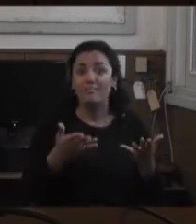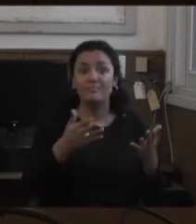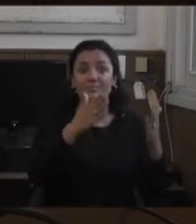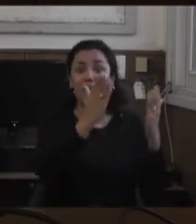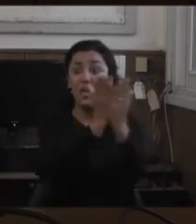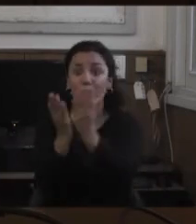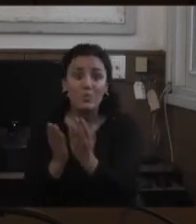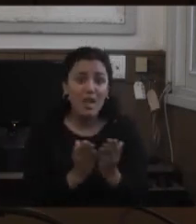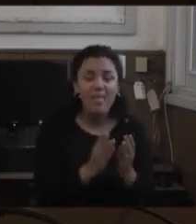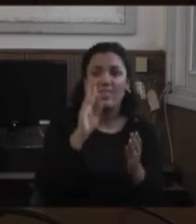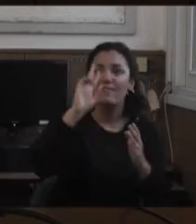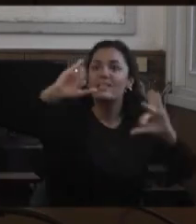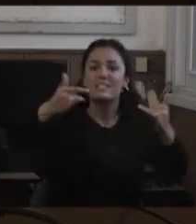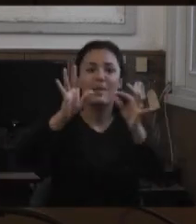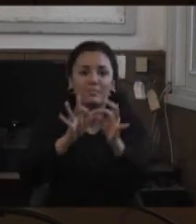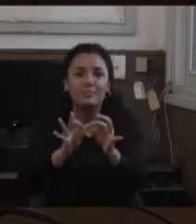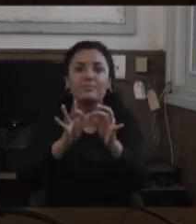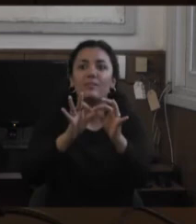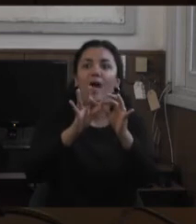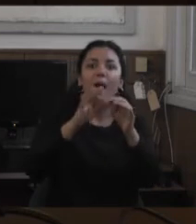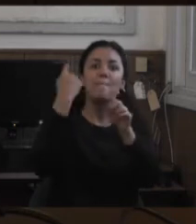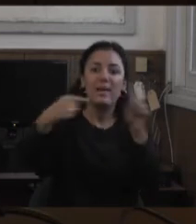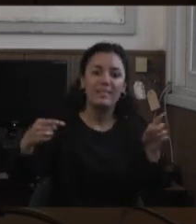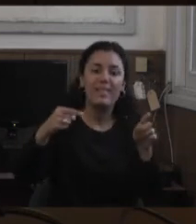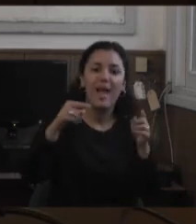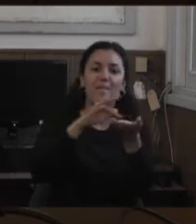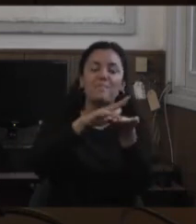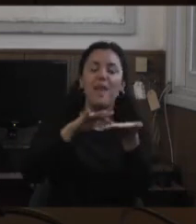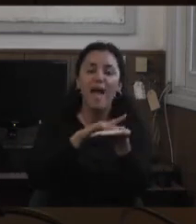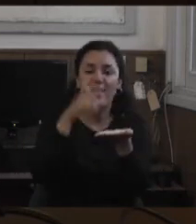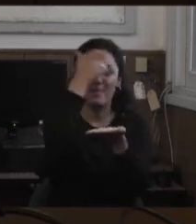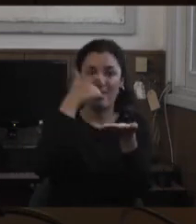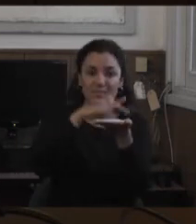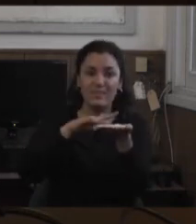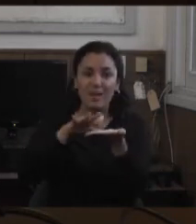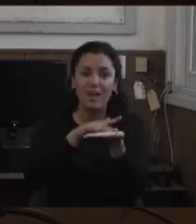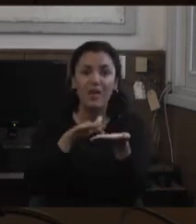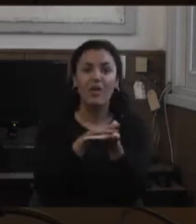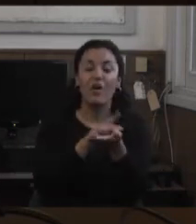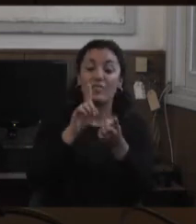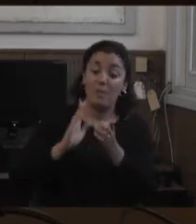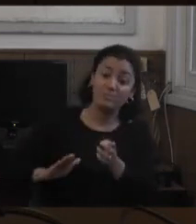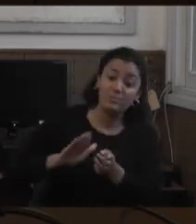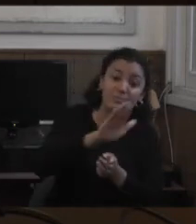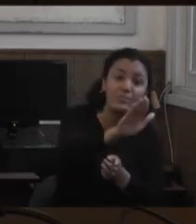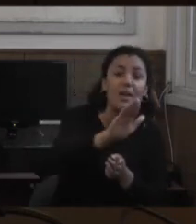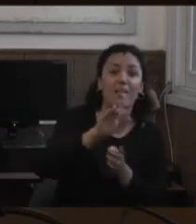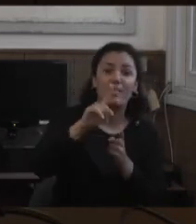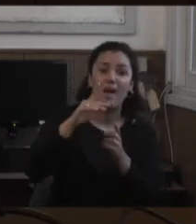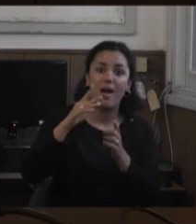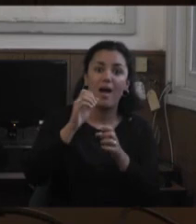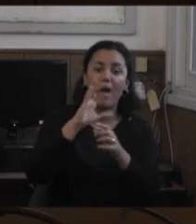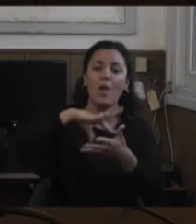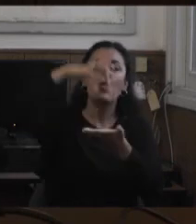intérprete de lengua de señas material en braille textos accesibles rampas información vinculada a la discapacidad